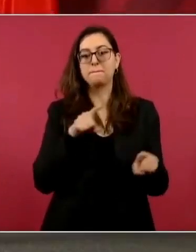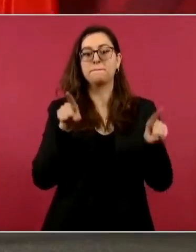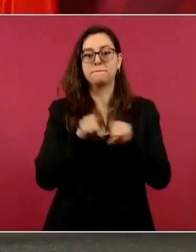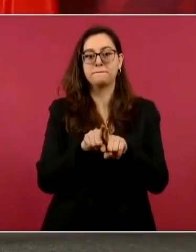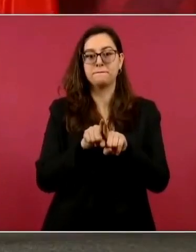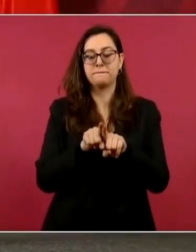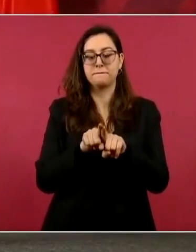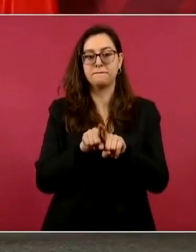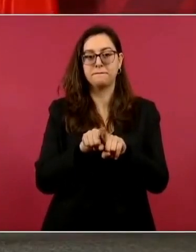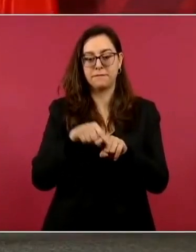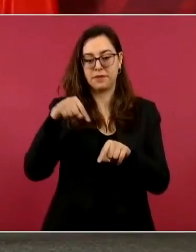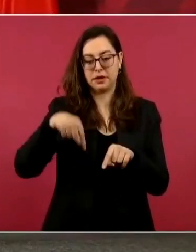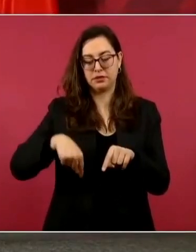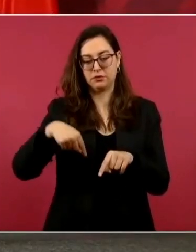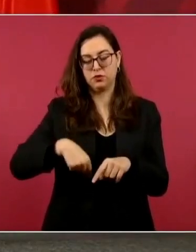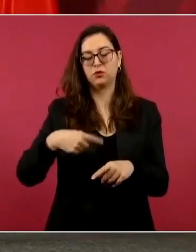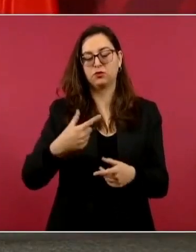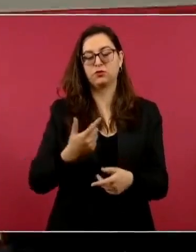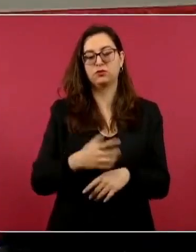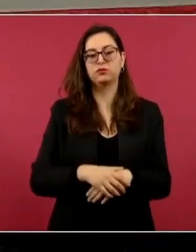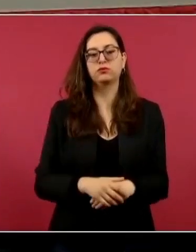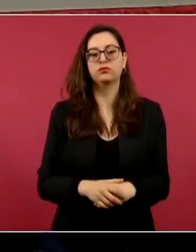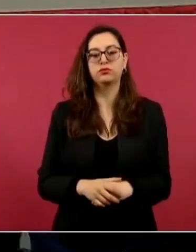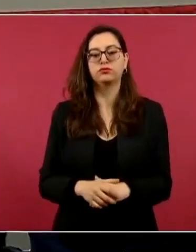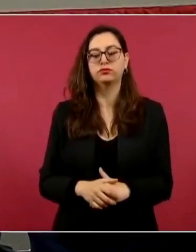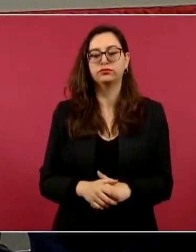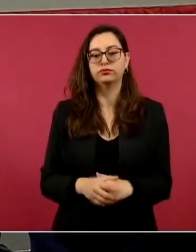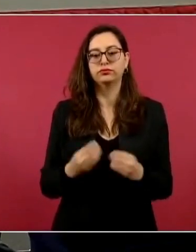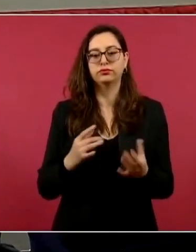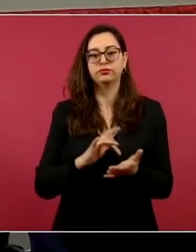aquí en México. Muchas gracias.